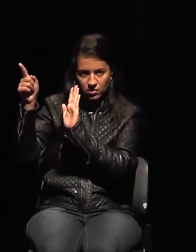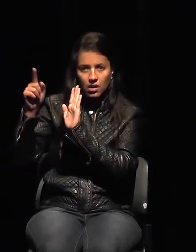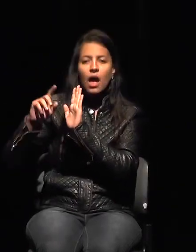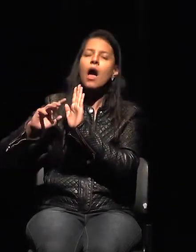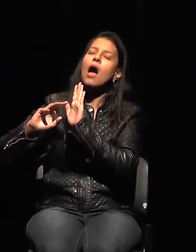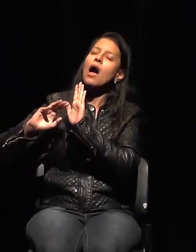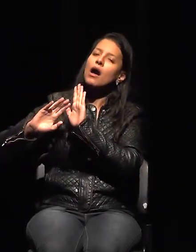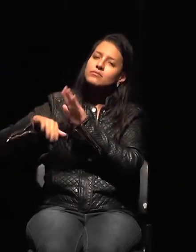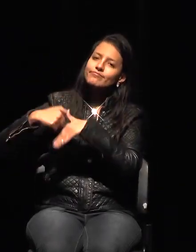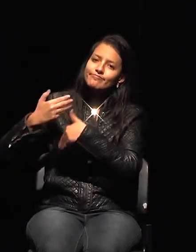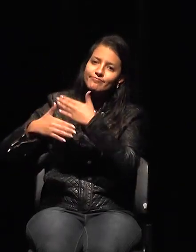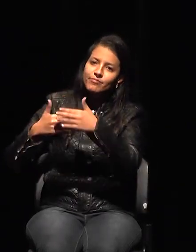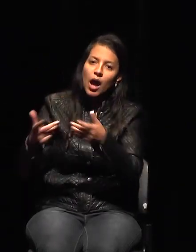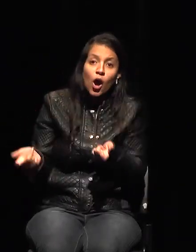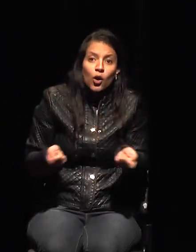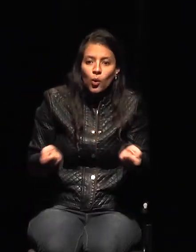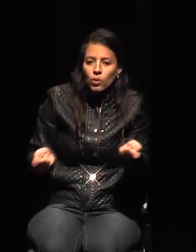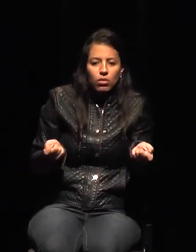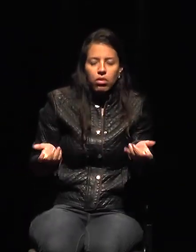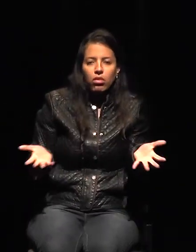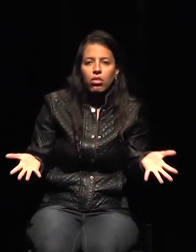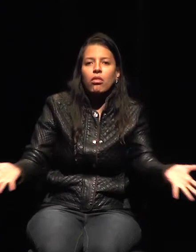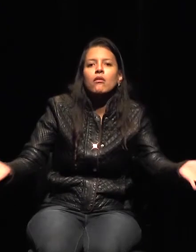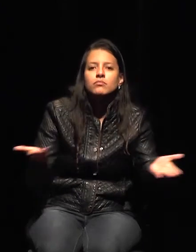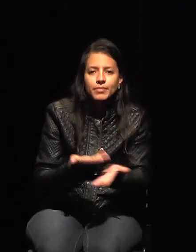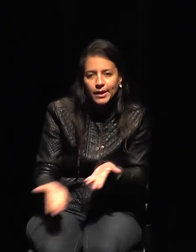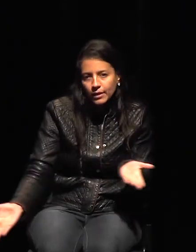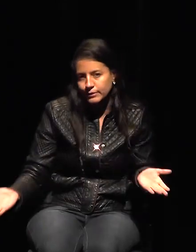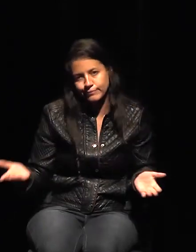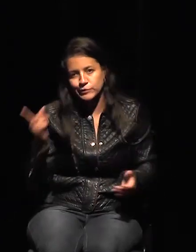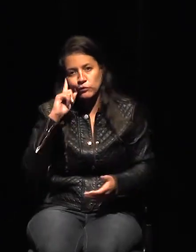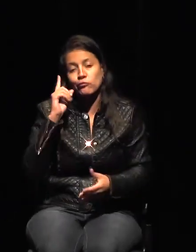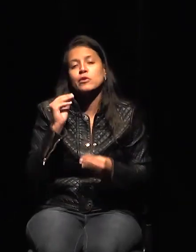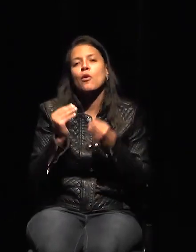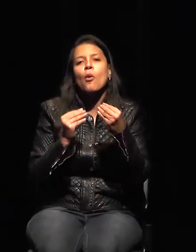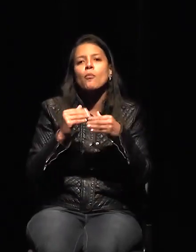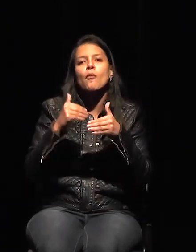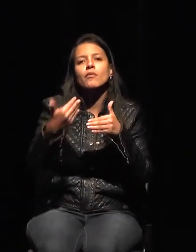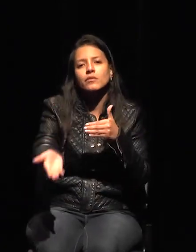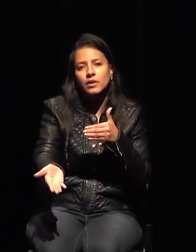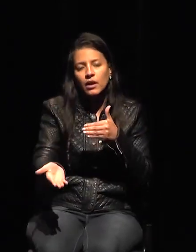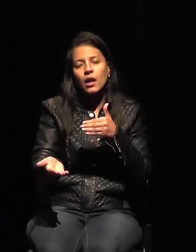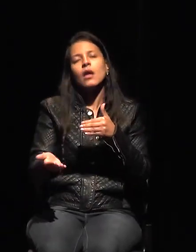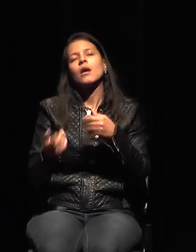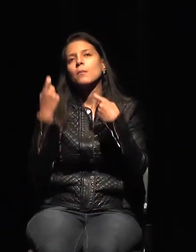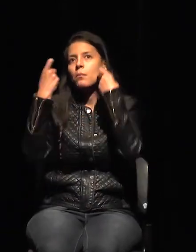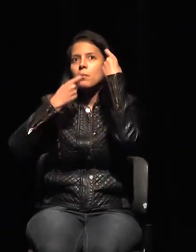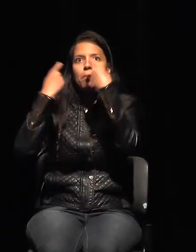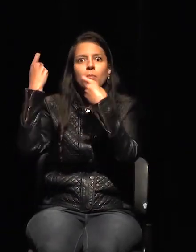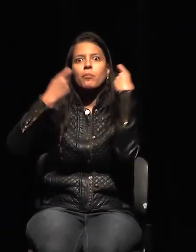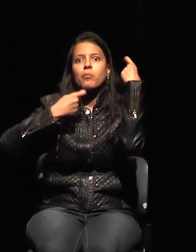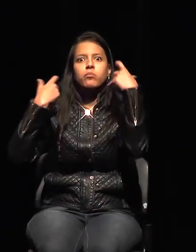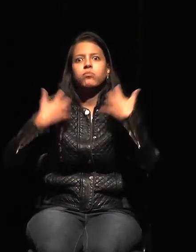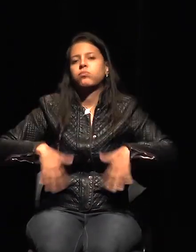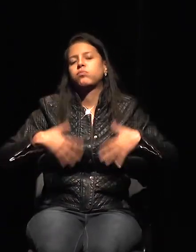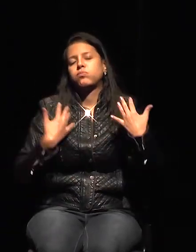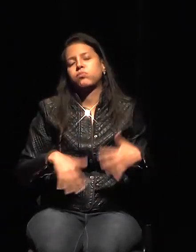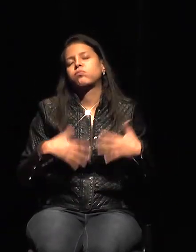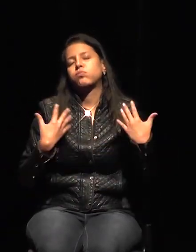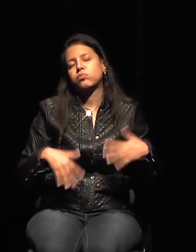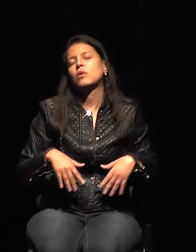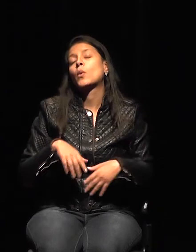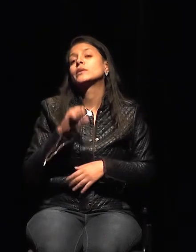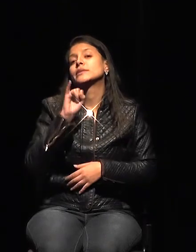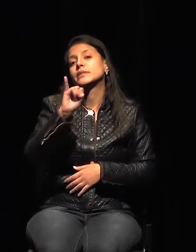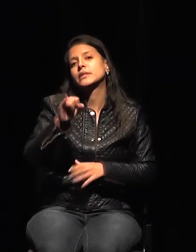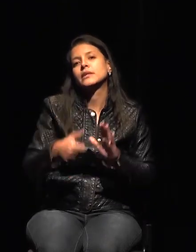control de la operación, algo que nos preocupa mucho. Así que si tuviéramos una acción alineada